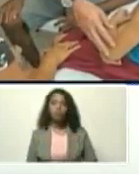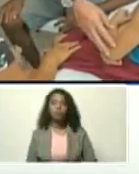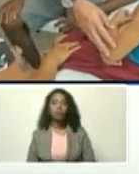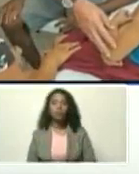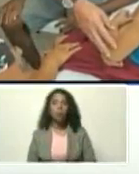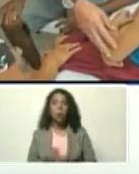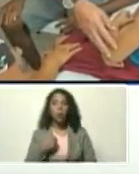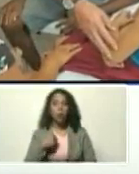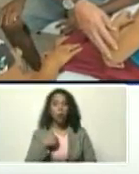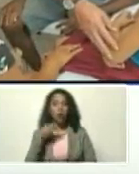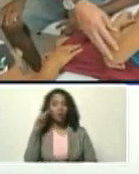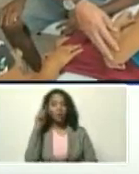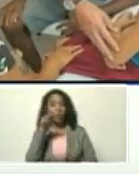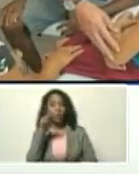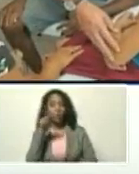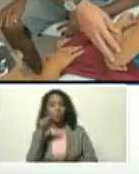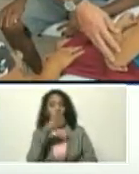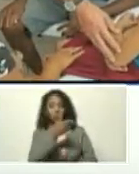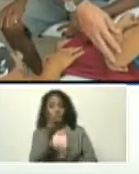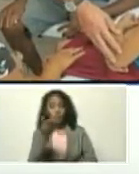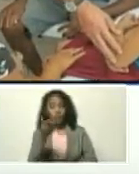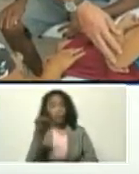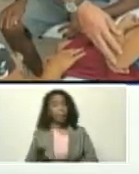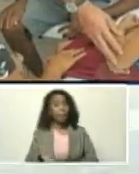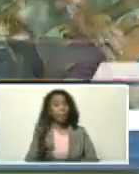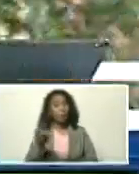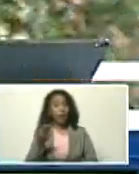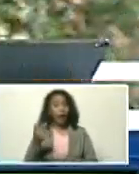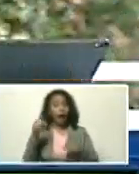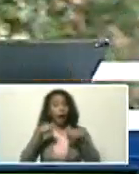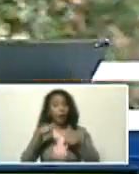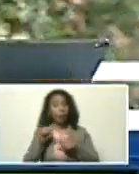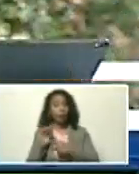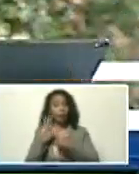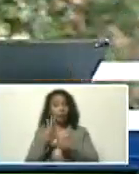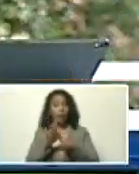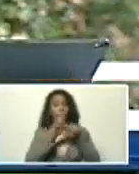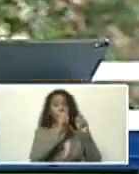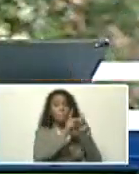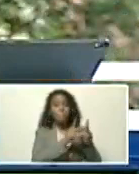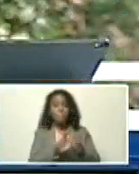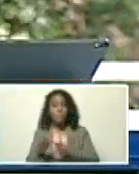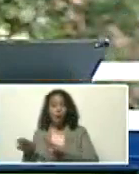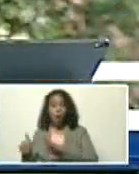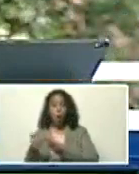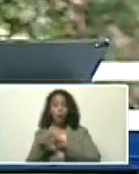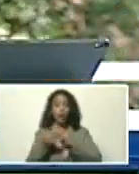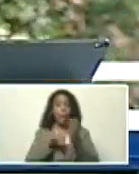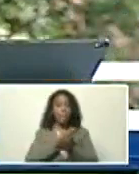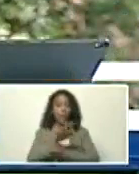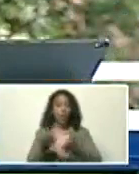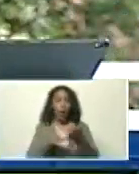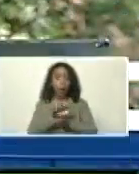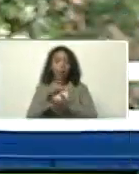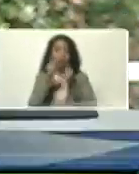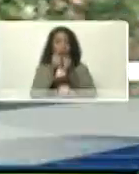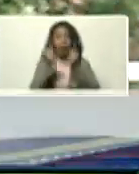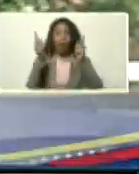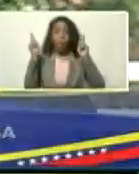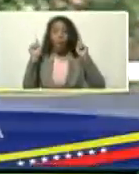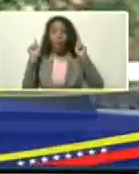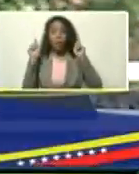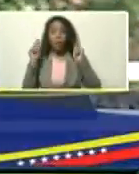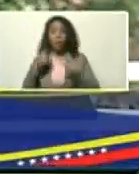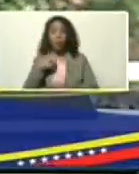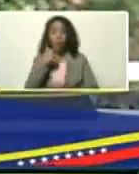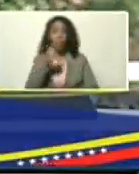estaba yo viendo esto, fíjense ustedes, muy importante, por aquí me presentaron, el plan, contra la crisis climática, no